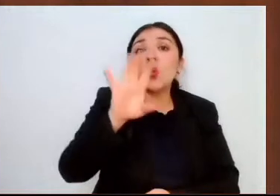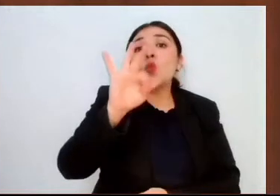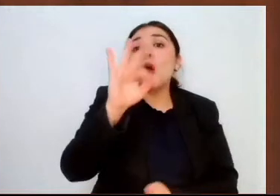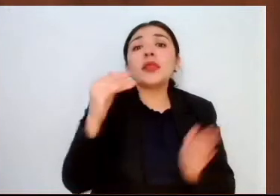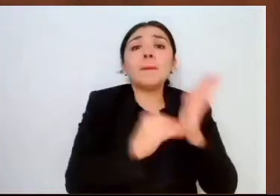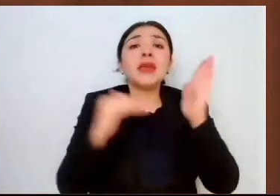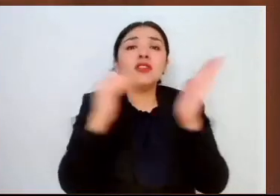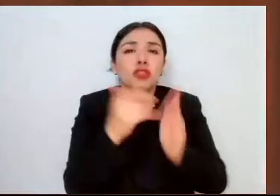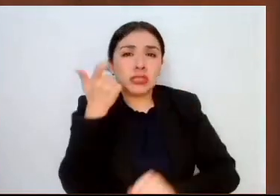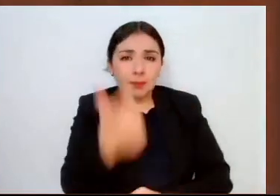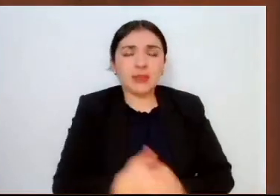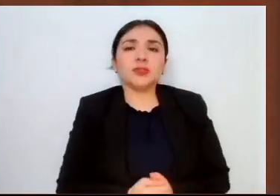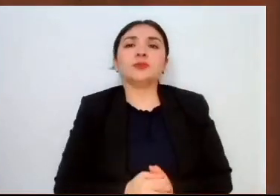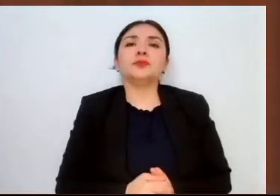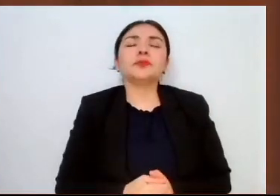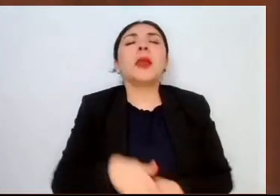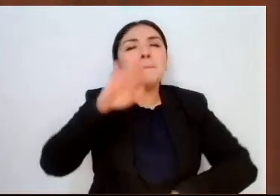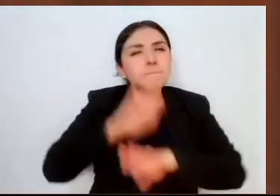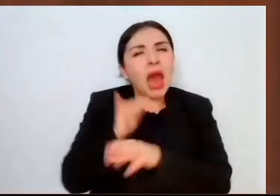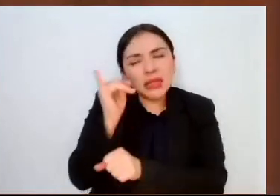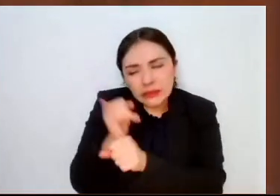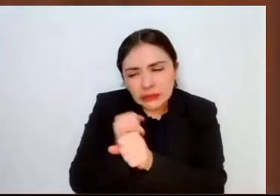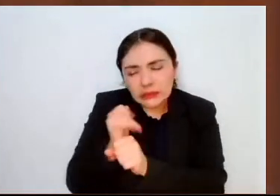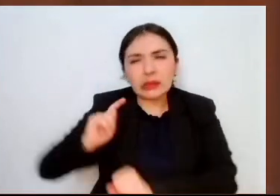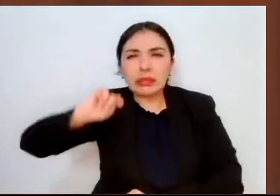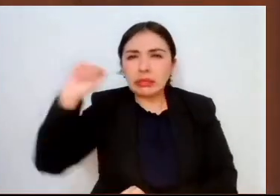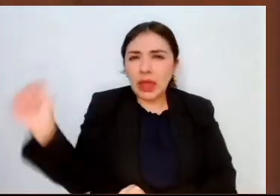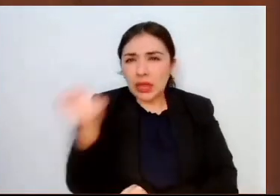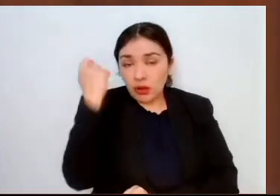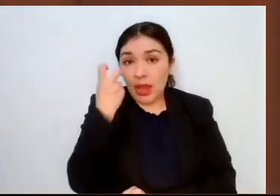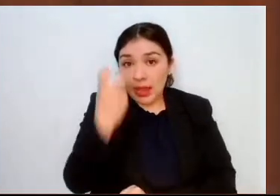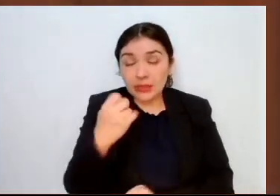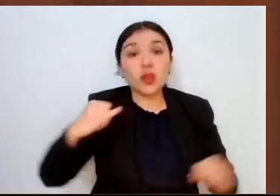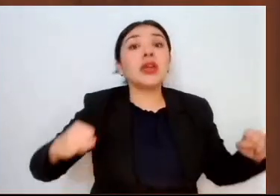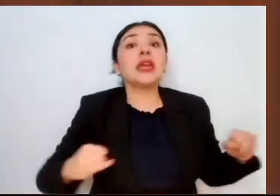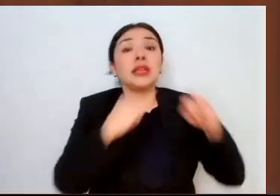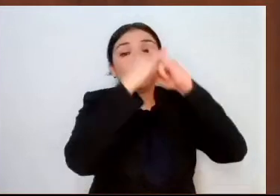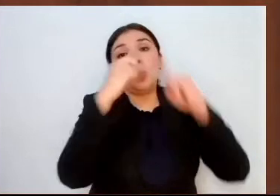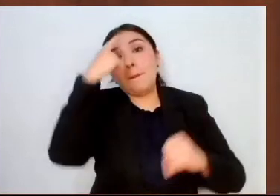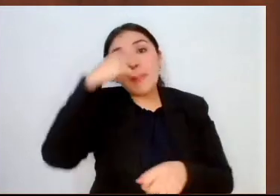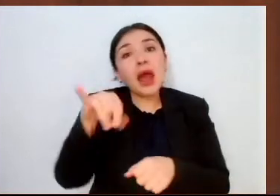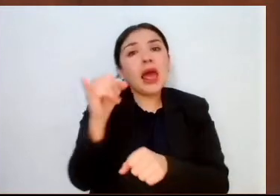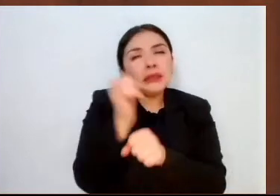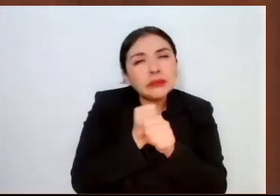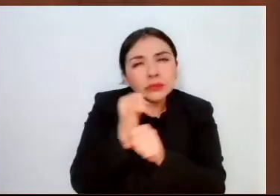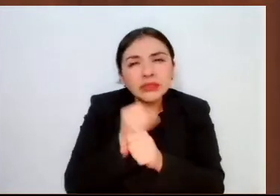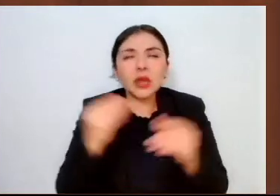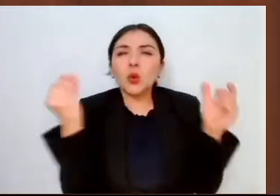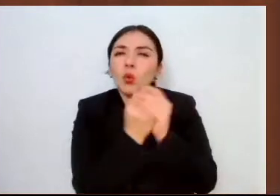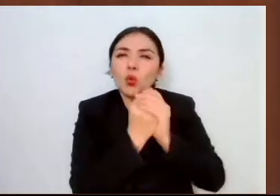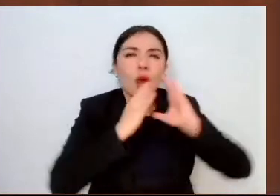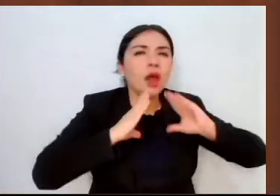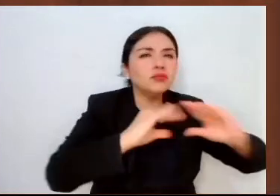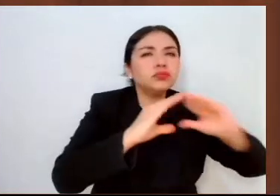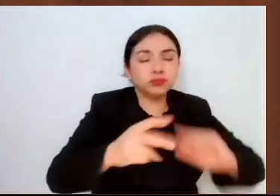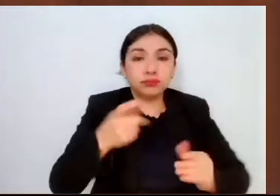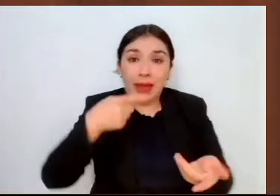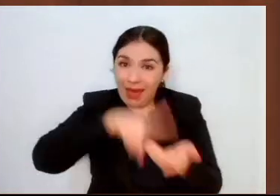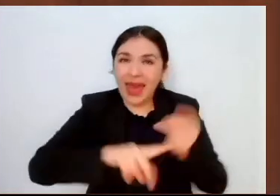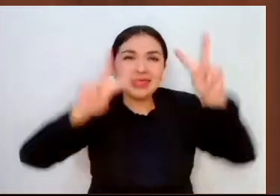Investigación y transferencia tecnológica. El Instituto de Investigación y Capacitación Agropecuaria,